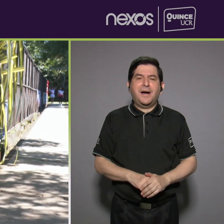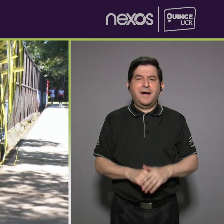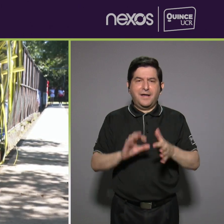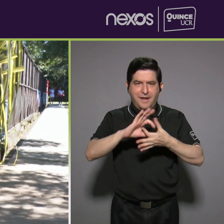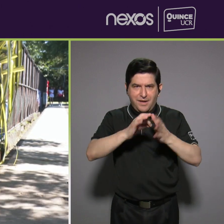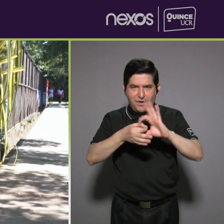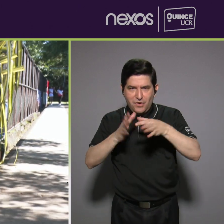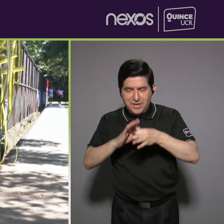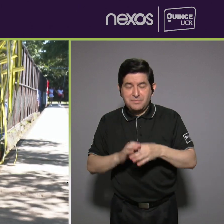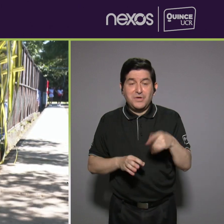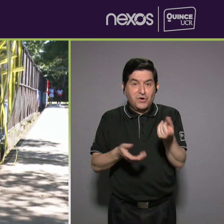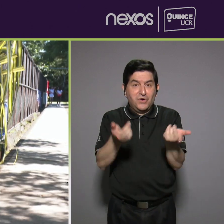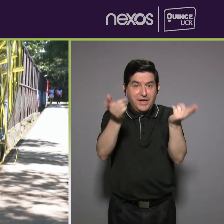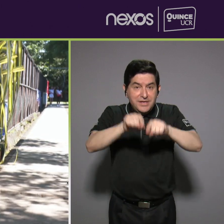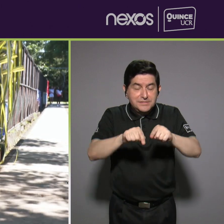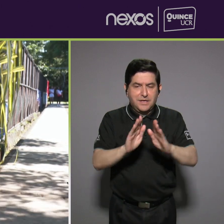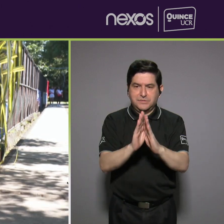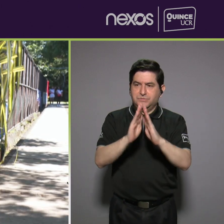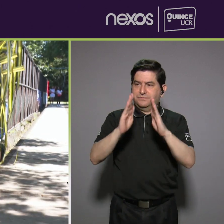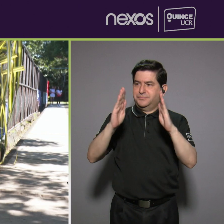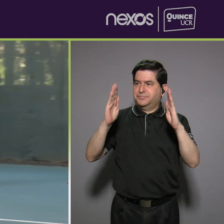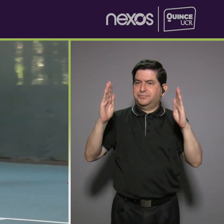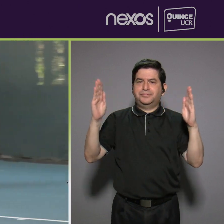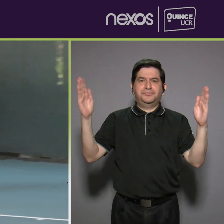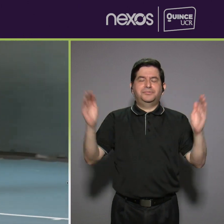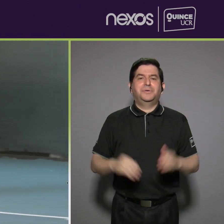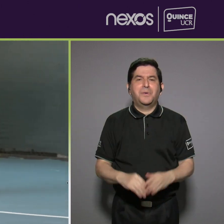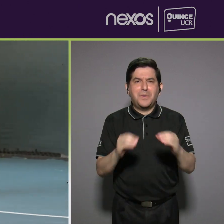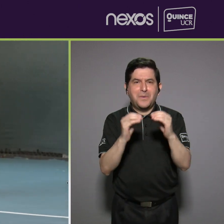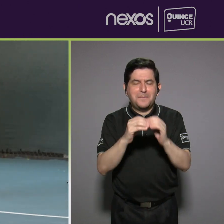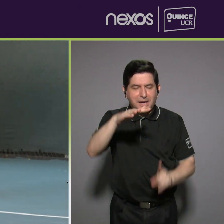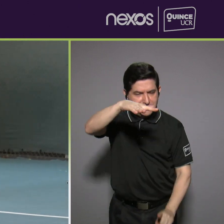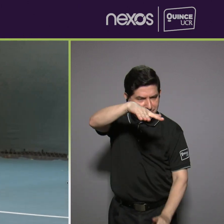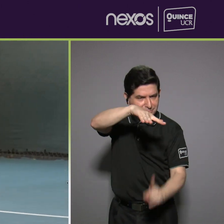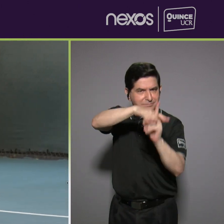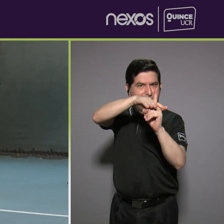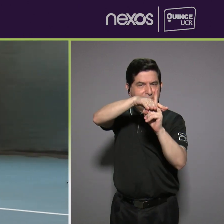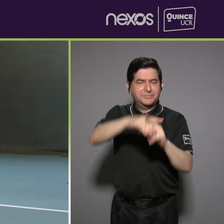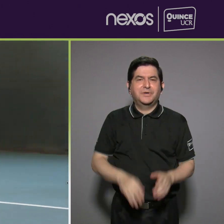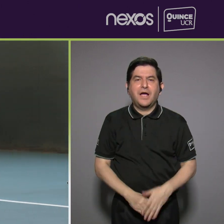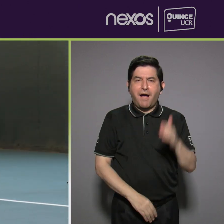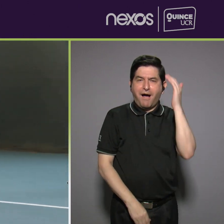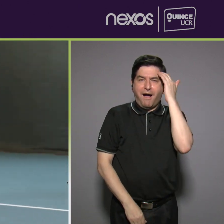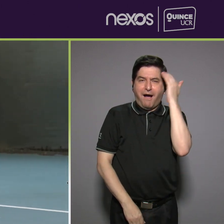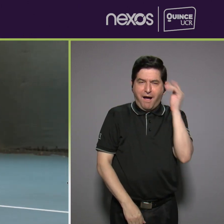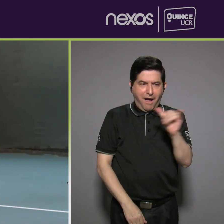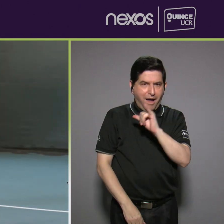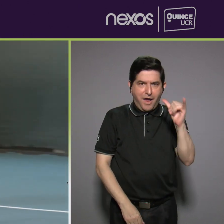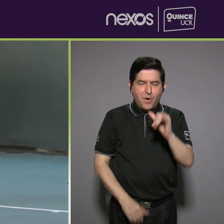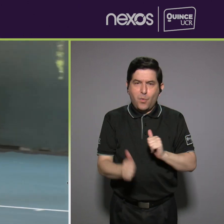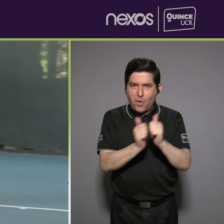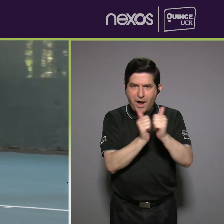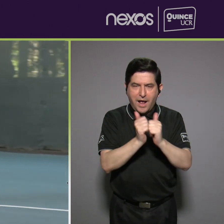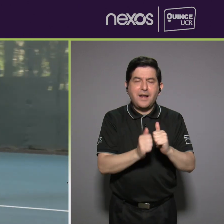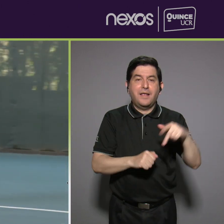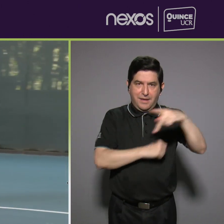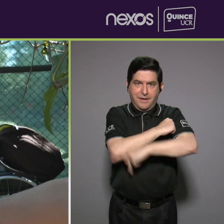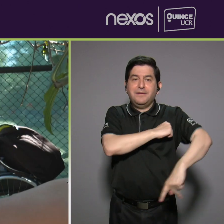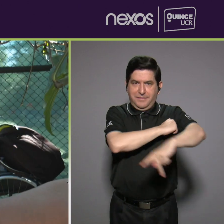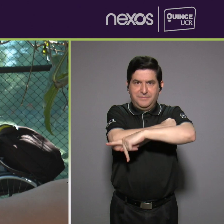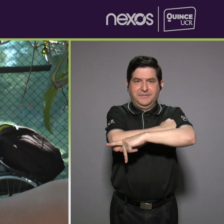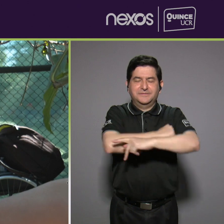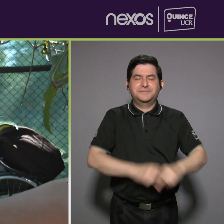en este caso el tenis, se expanda y genere una mayor visualización y también un mayor conocimiento del deporte a nivel nacional.